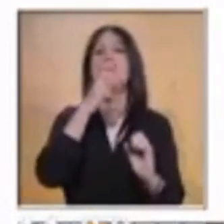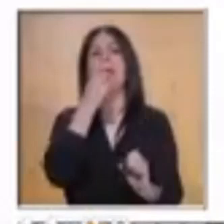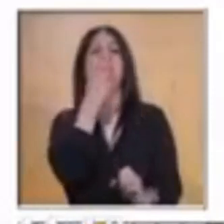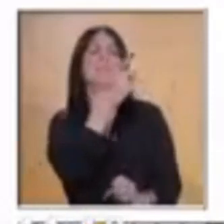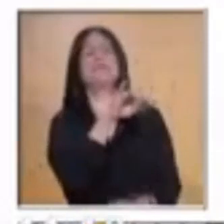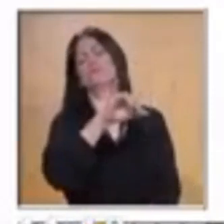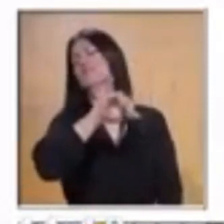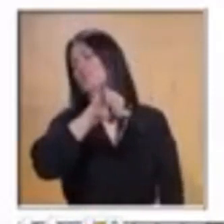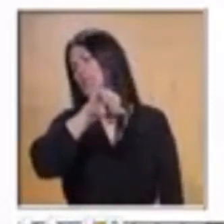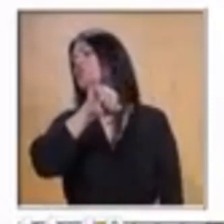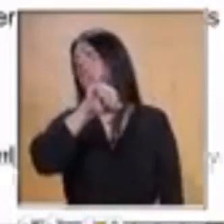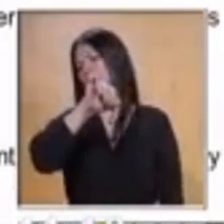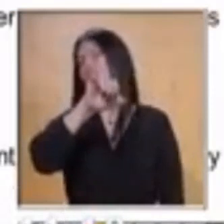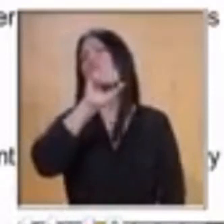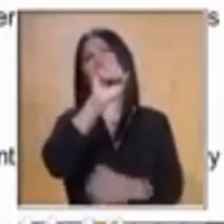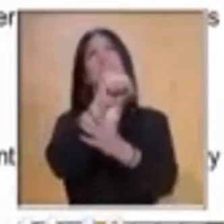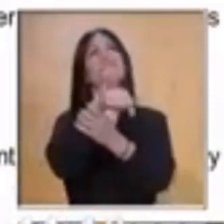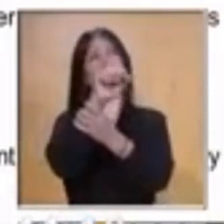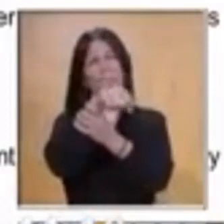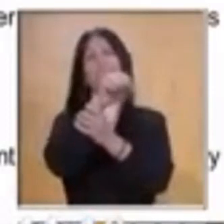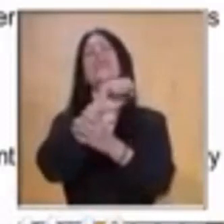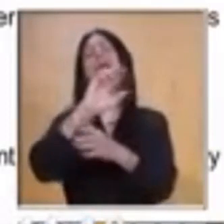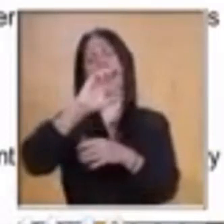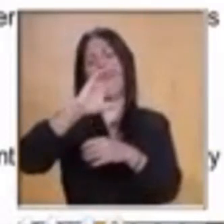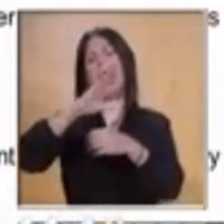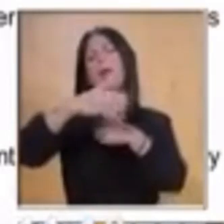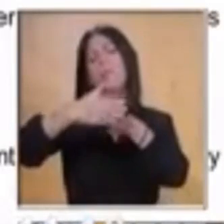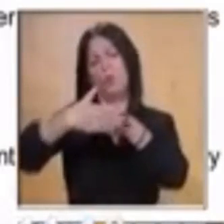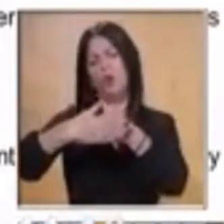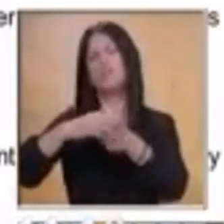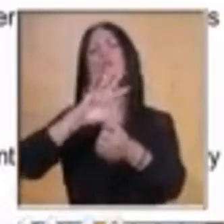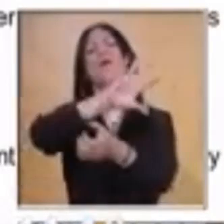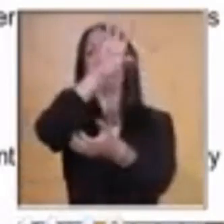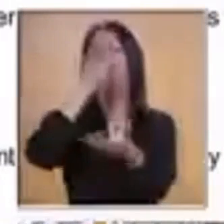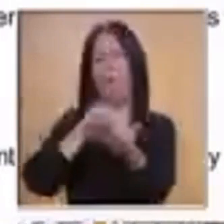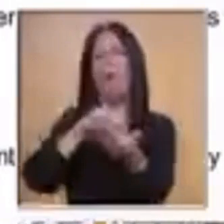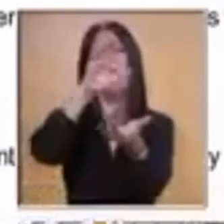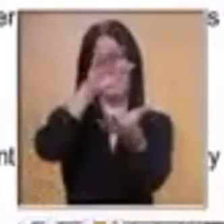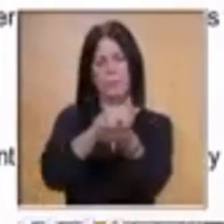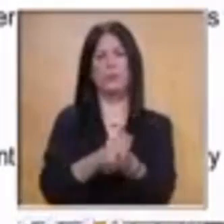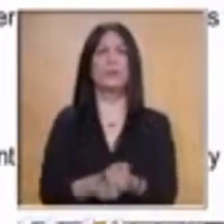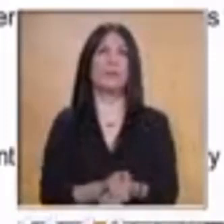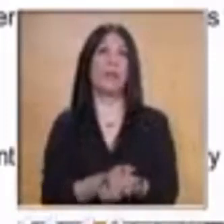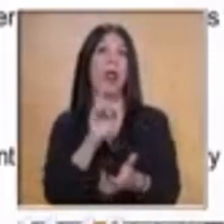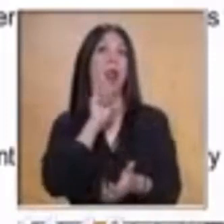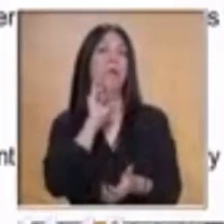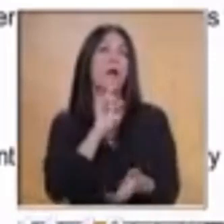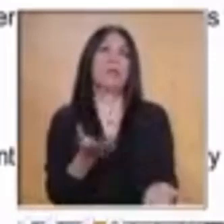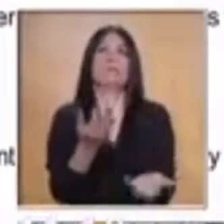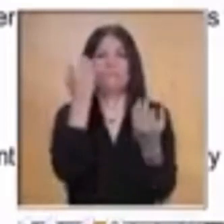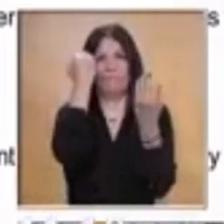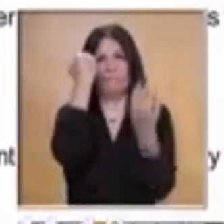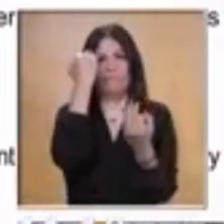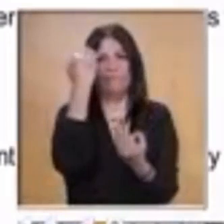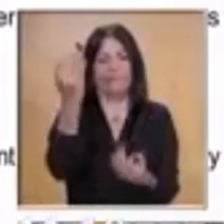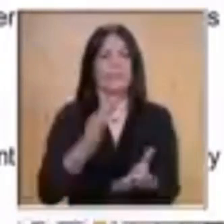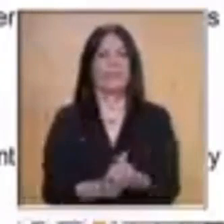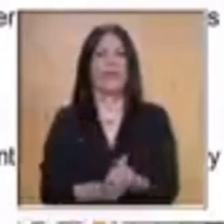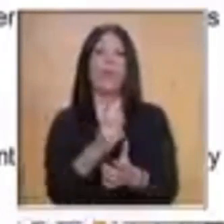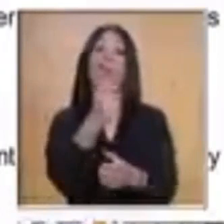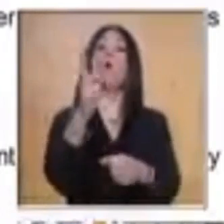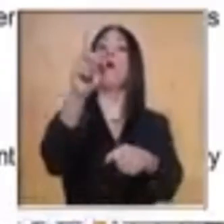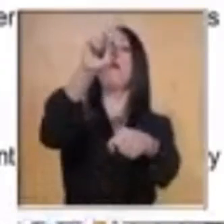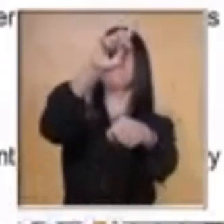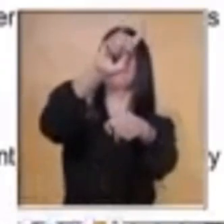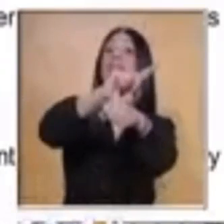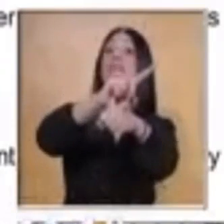mucha paciencia. Un día, las campanas de la iglesia más cercana se hicieron escuchar